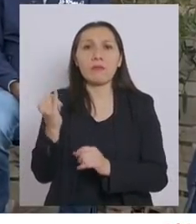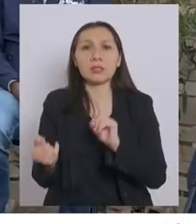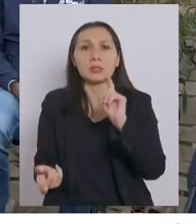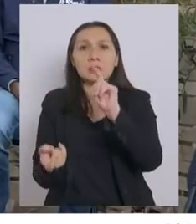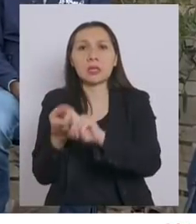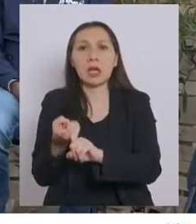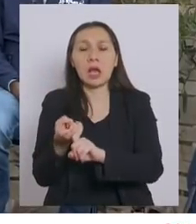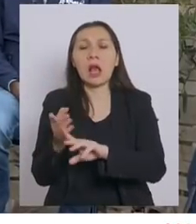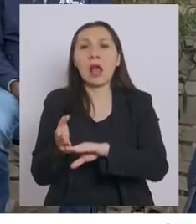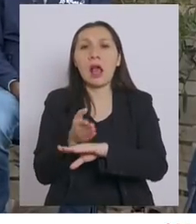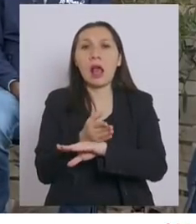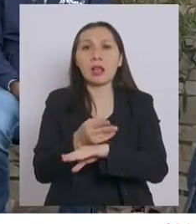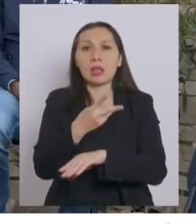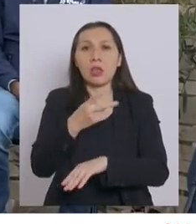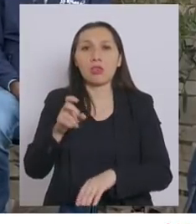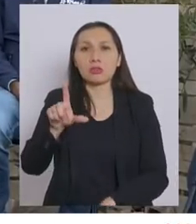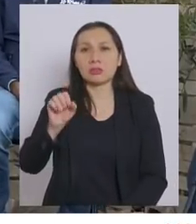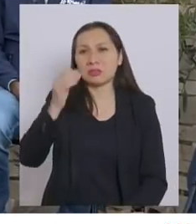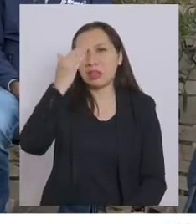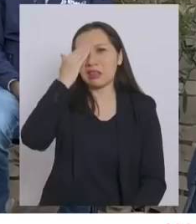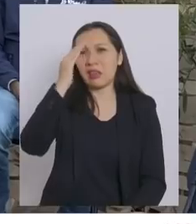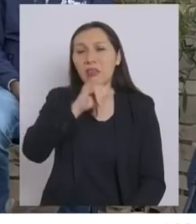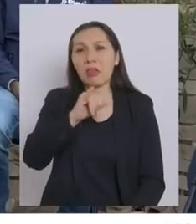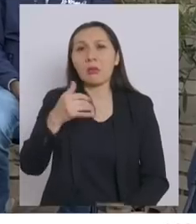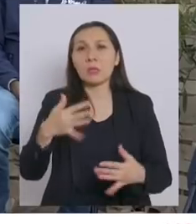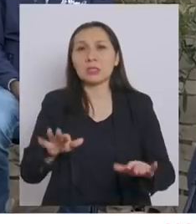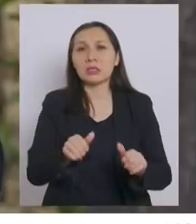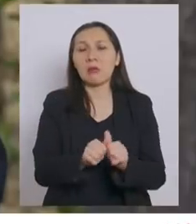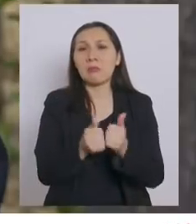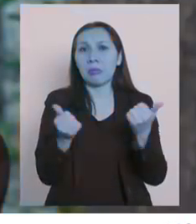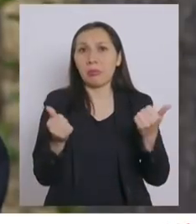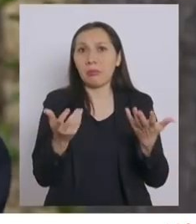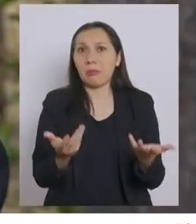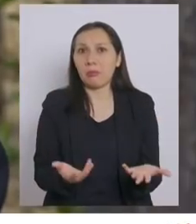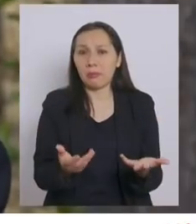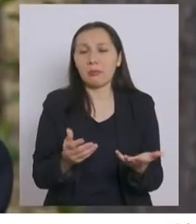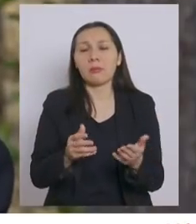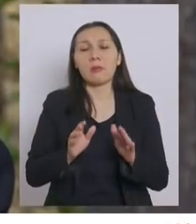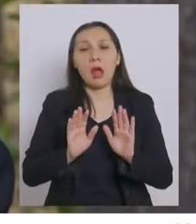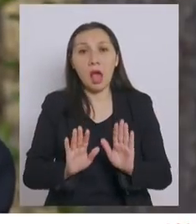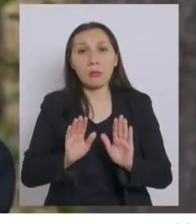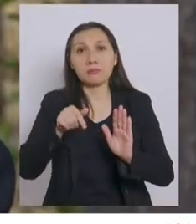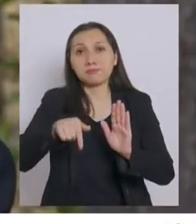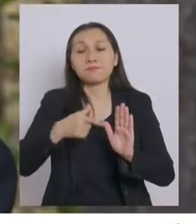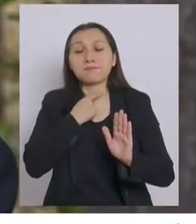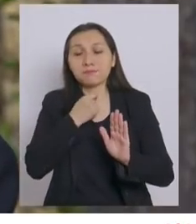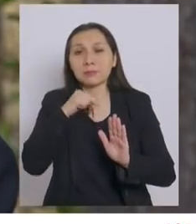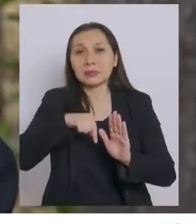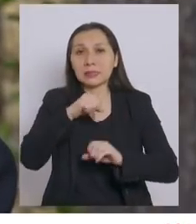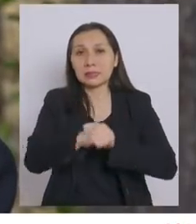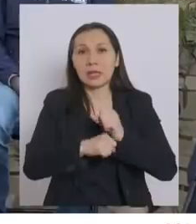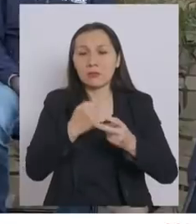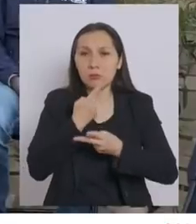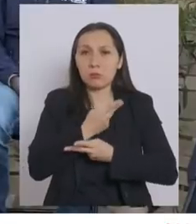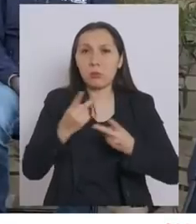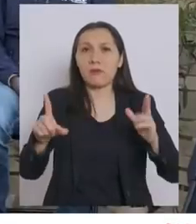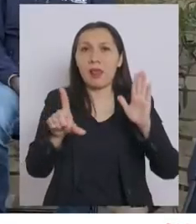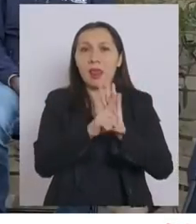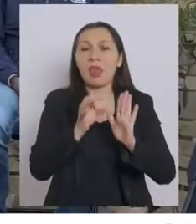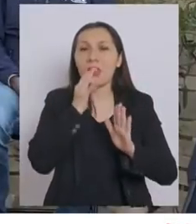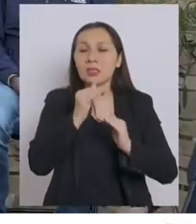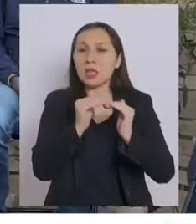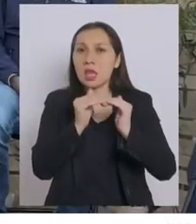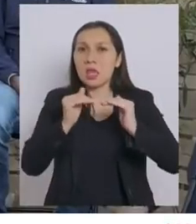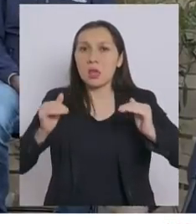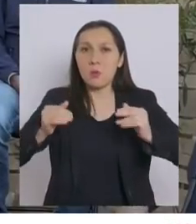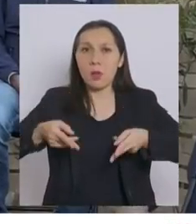antes de los 270 días después de divorciarse. Y esperamos este año promulgar la ley que establece la igualdad